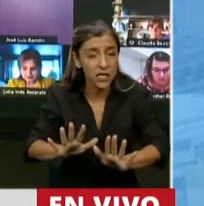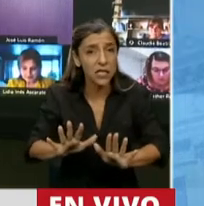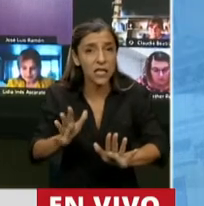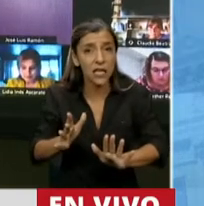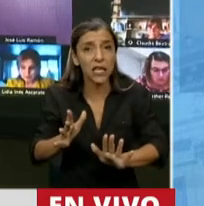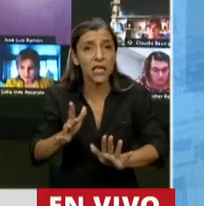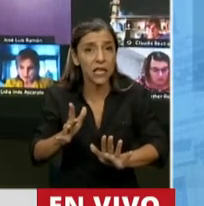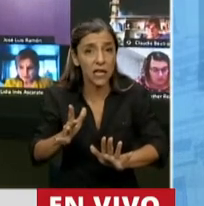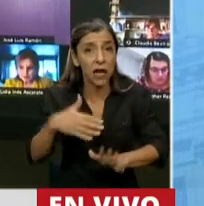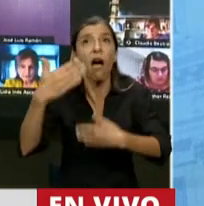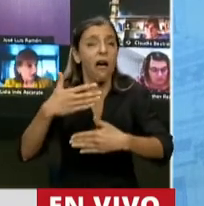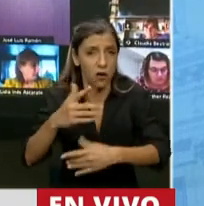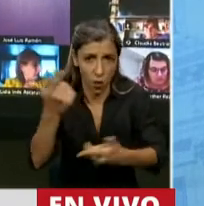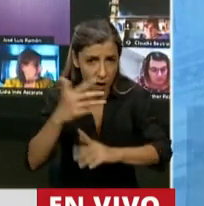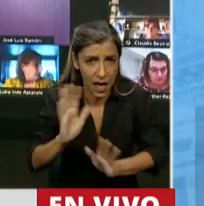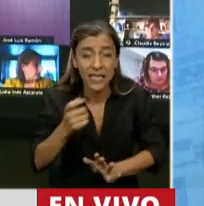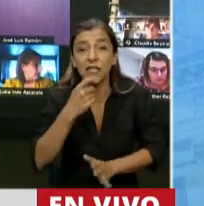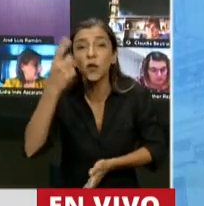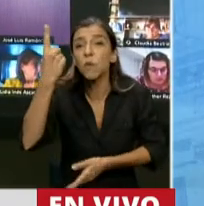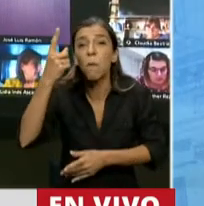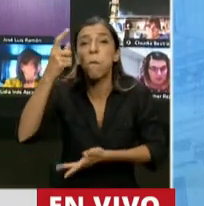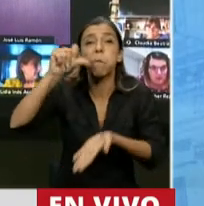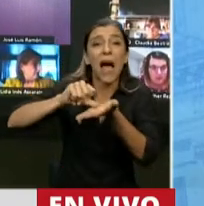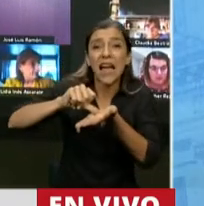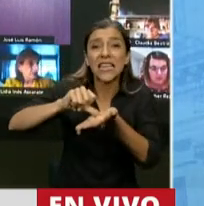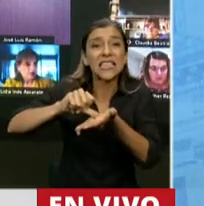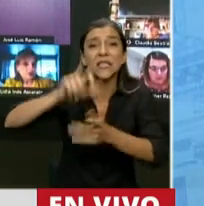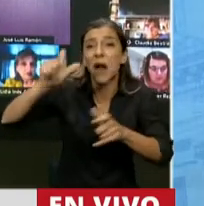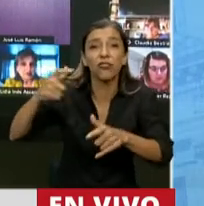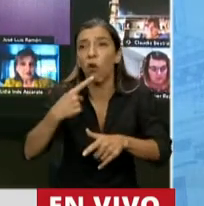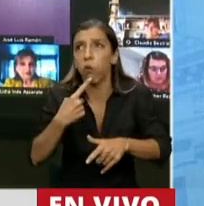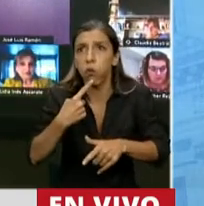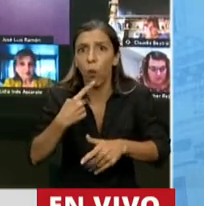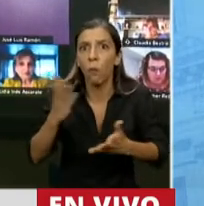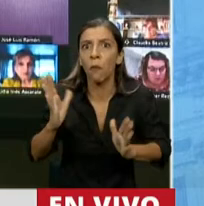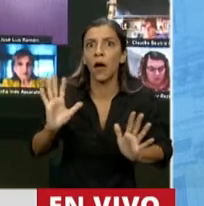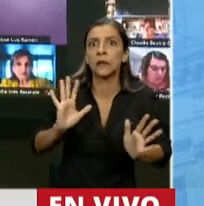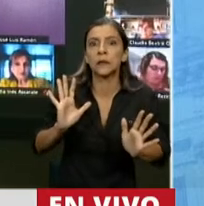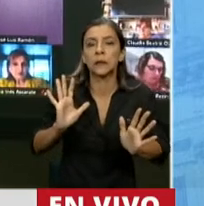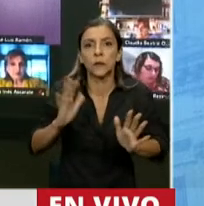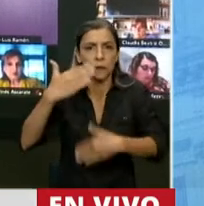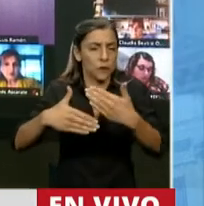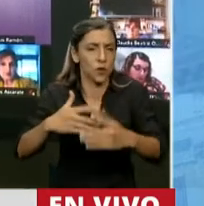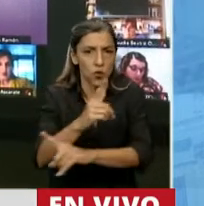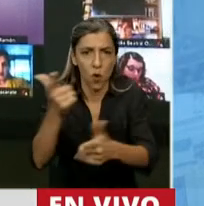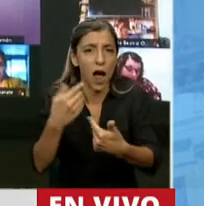incertidumbre. Con incertidumbre no hay inversión, con incertidumbre no hay